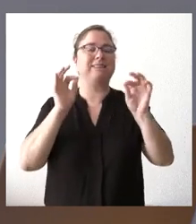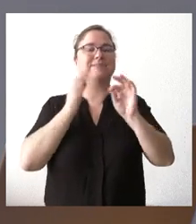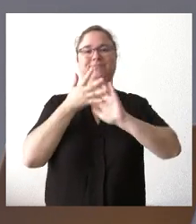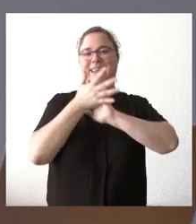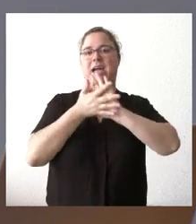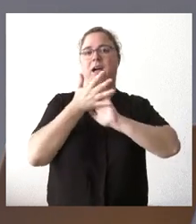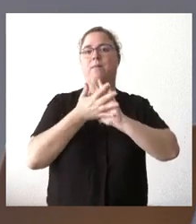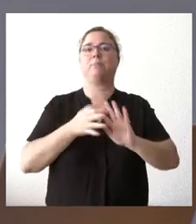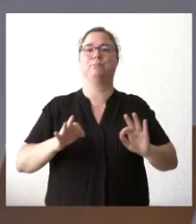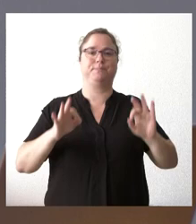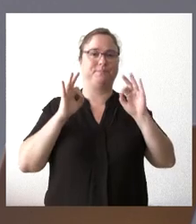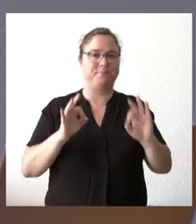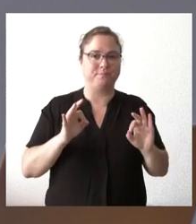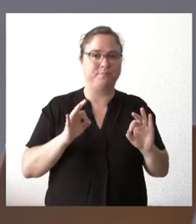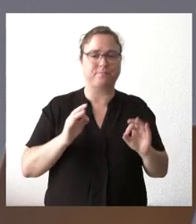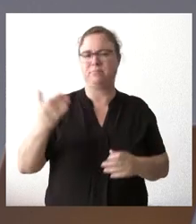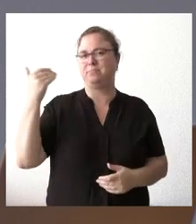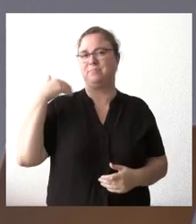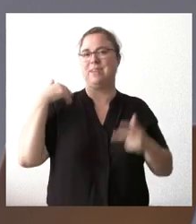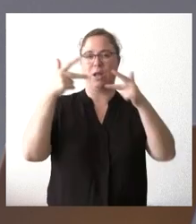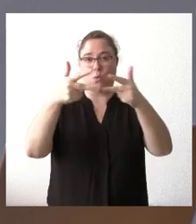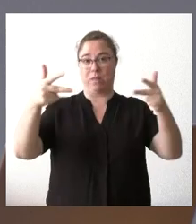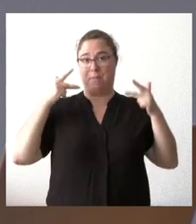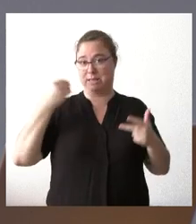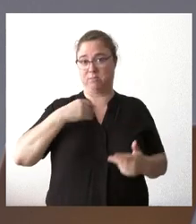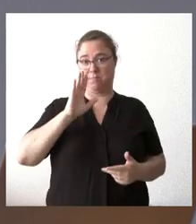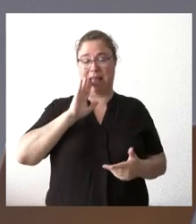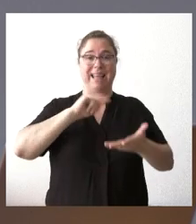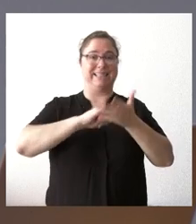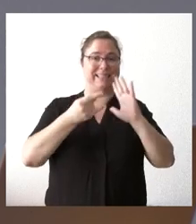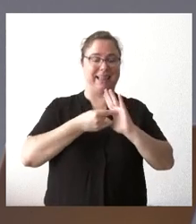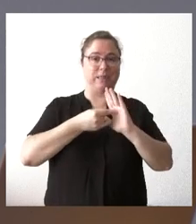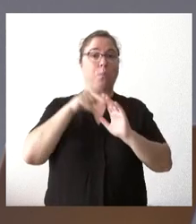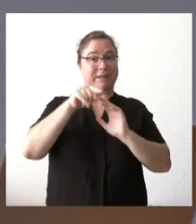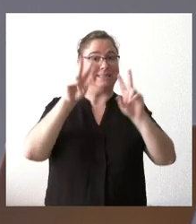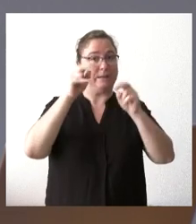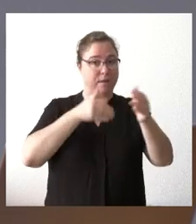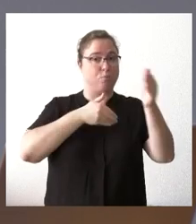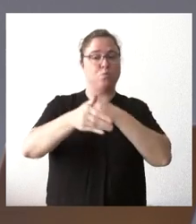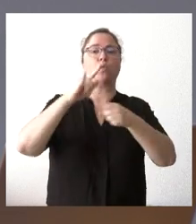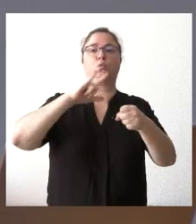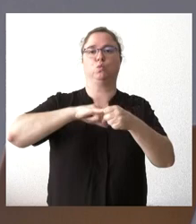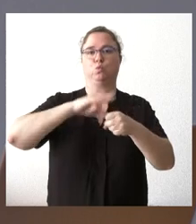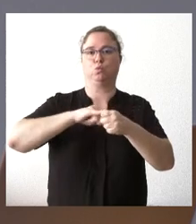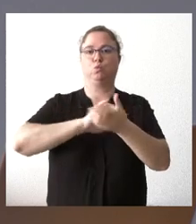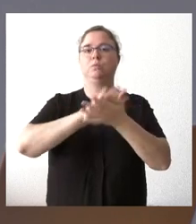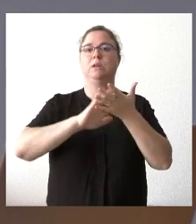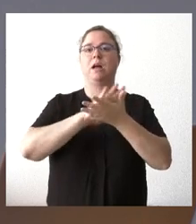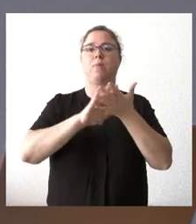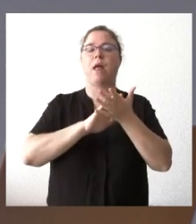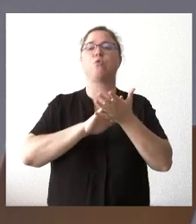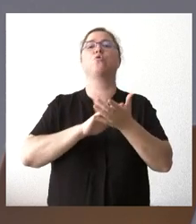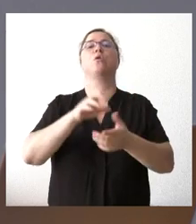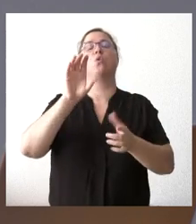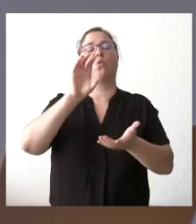en aquella rueda de prensa de técnicos y sobre todo esto hablaré el lunes en la Comisión de las Cortes de Castilla y León.